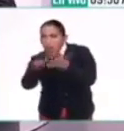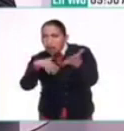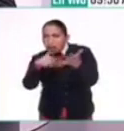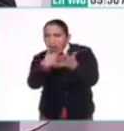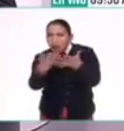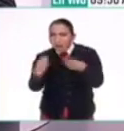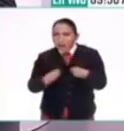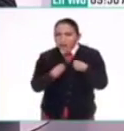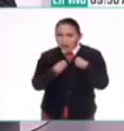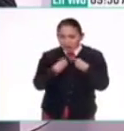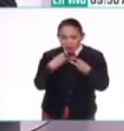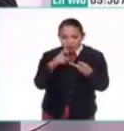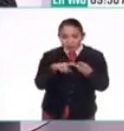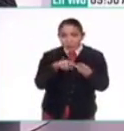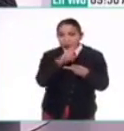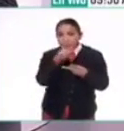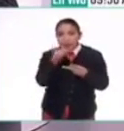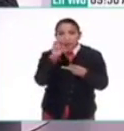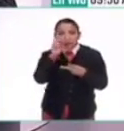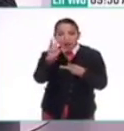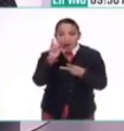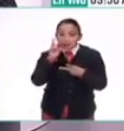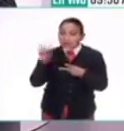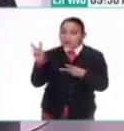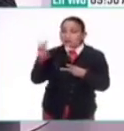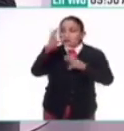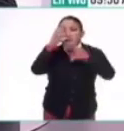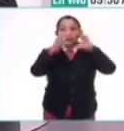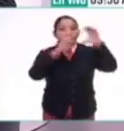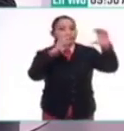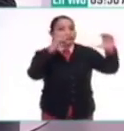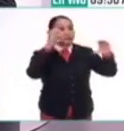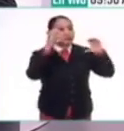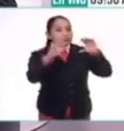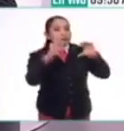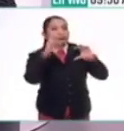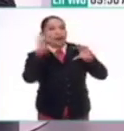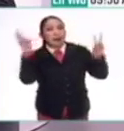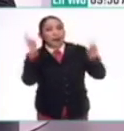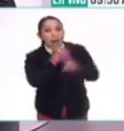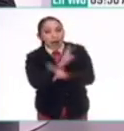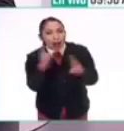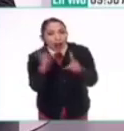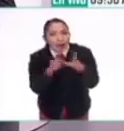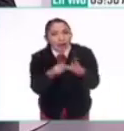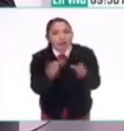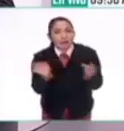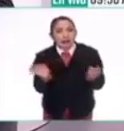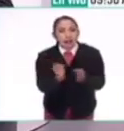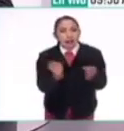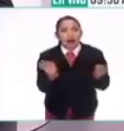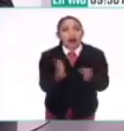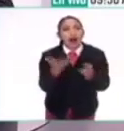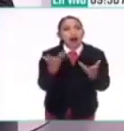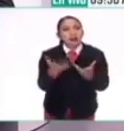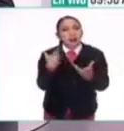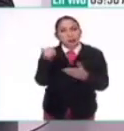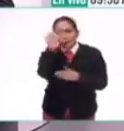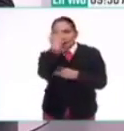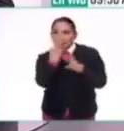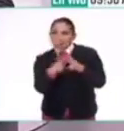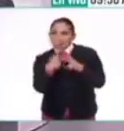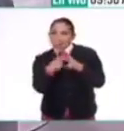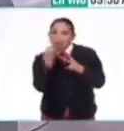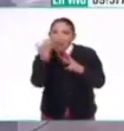que están viviendo, y después desde ahí arriba ven las nubes, perciben los vientos, perciben el frío, y hacen un pronóstico